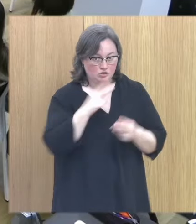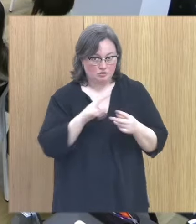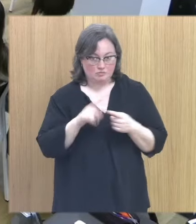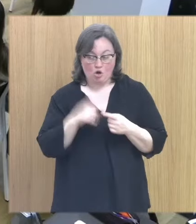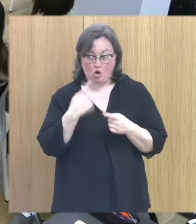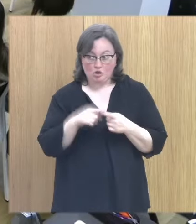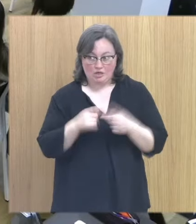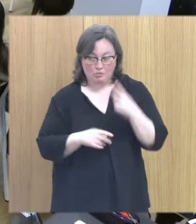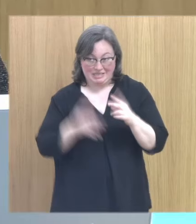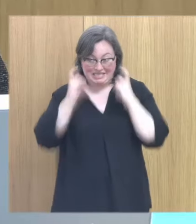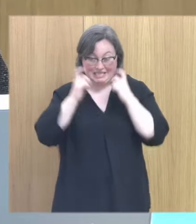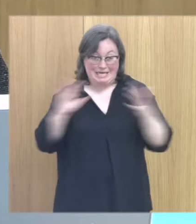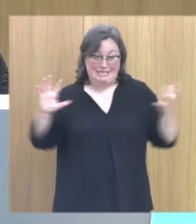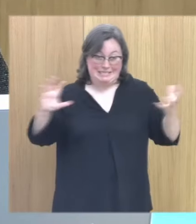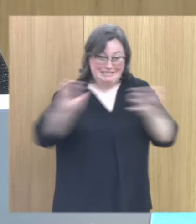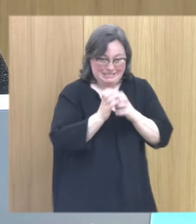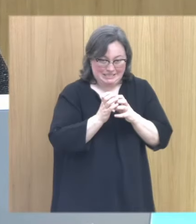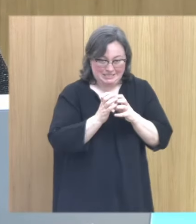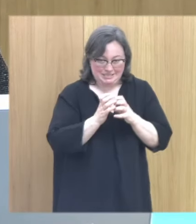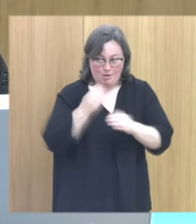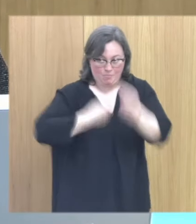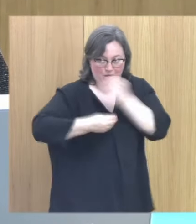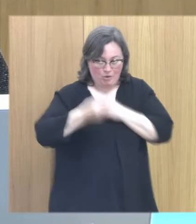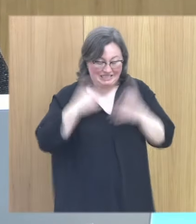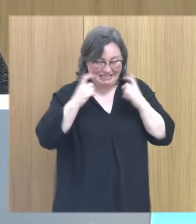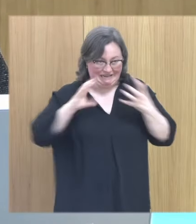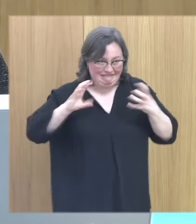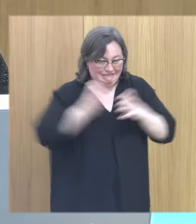estoy tratando de contestar en breve a todas las preguntas que me estáis haciendo pero